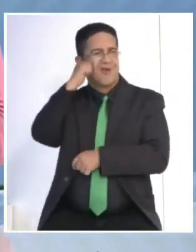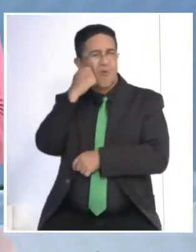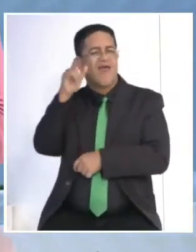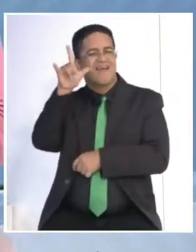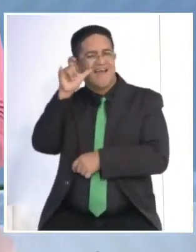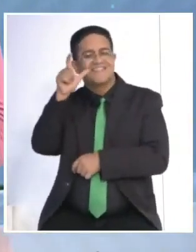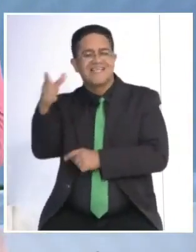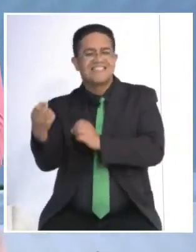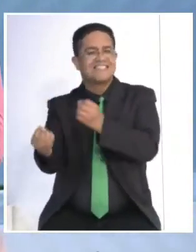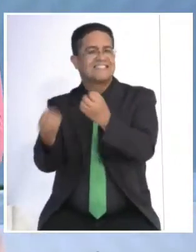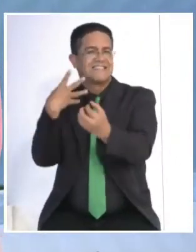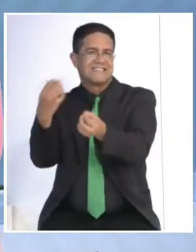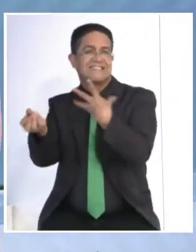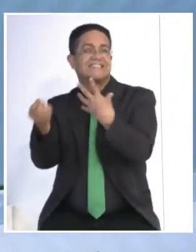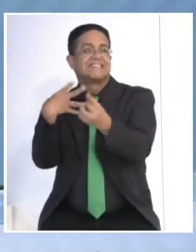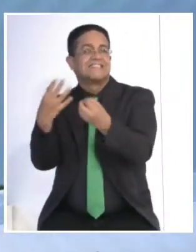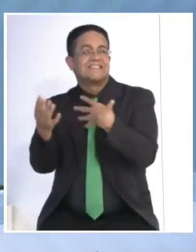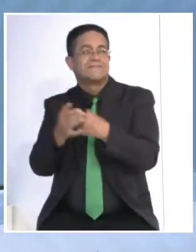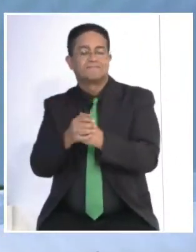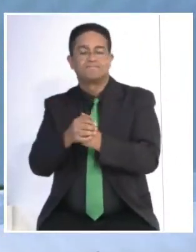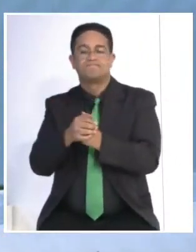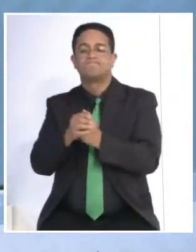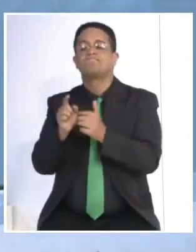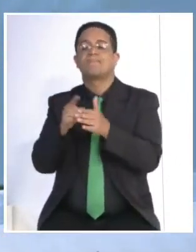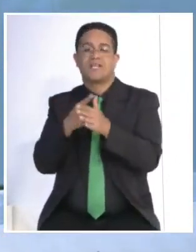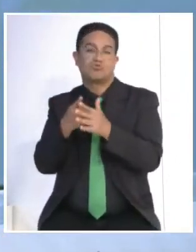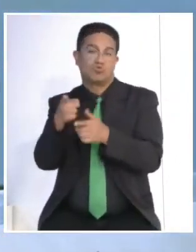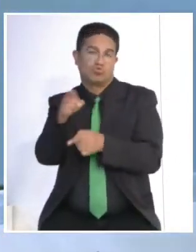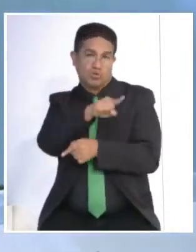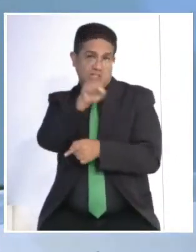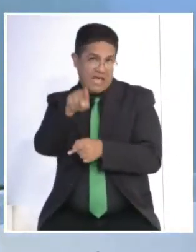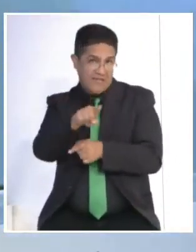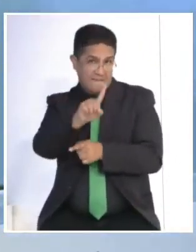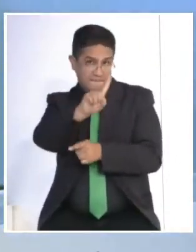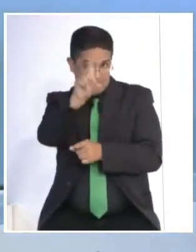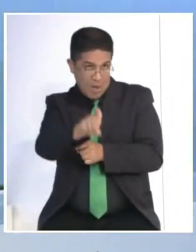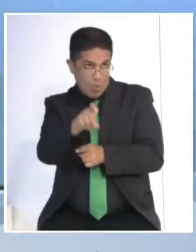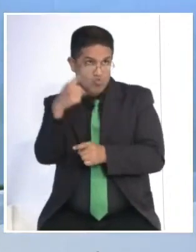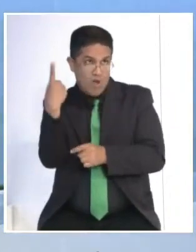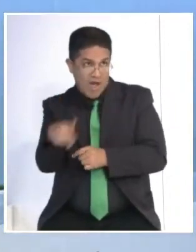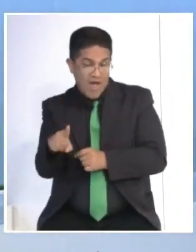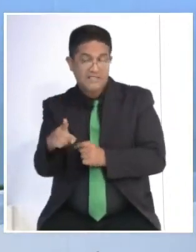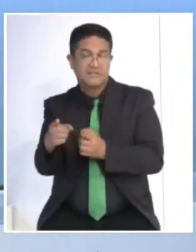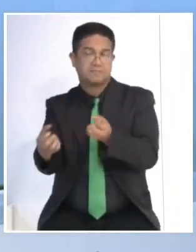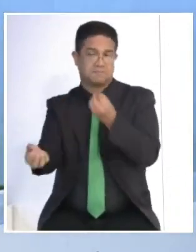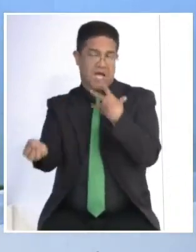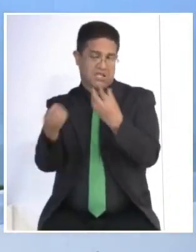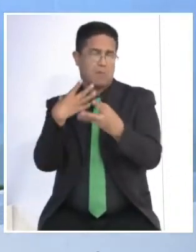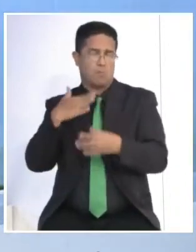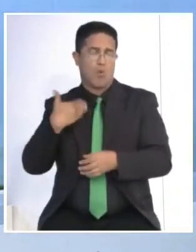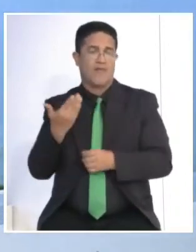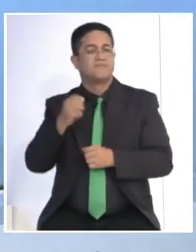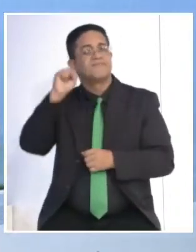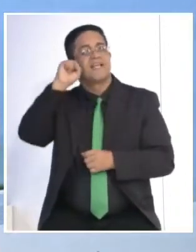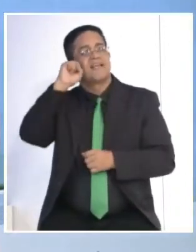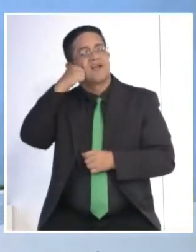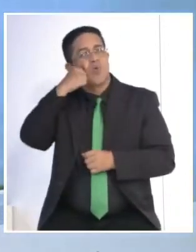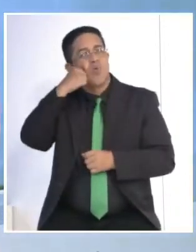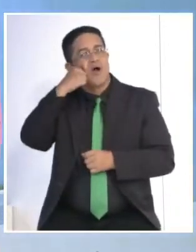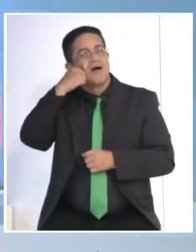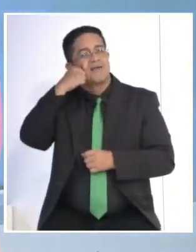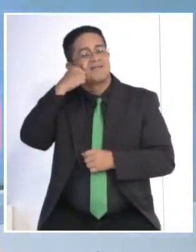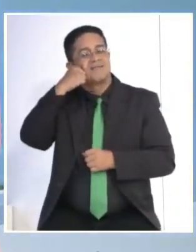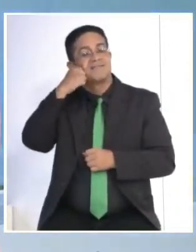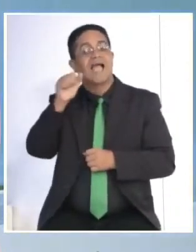Estamos en Instagram ahí con ustedes conectados y recibimos con gusto sus preguntas para que nuestra especialista nos ayude a responderlas. Recuerda que la cuenta